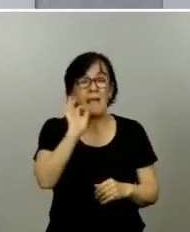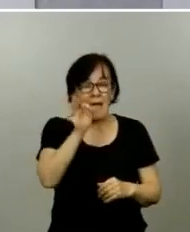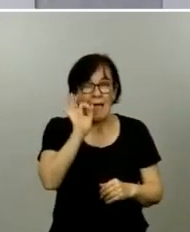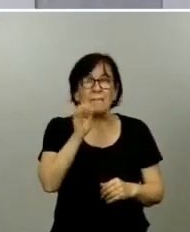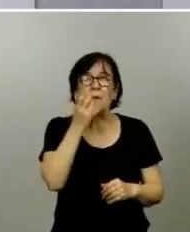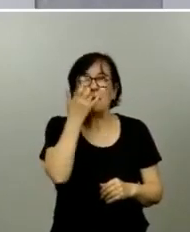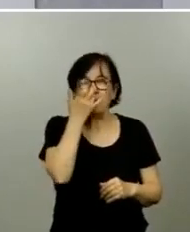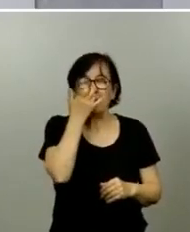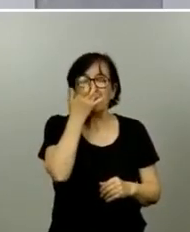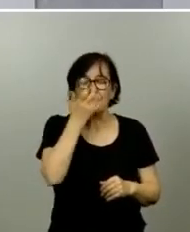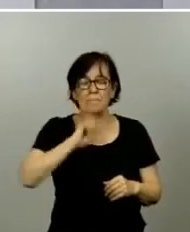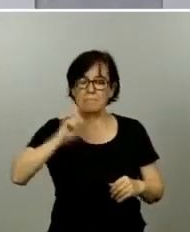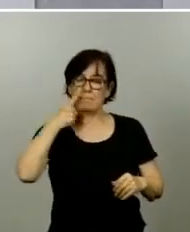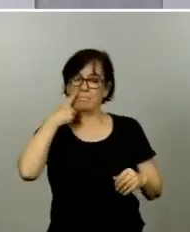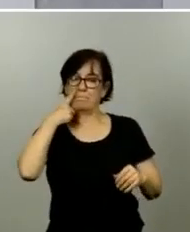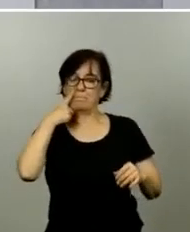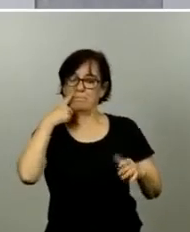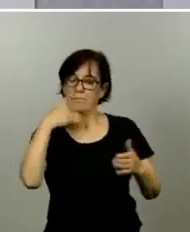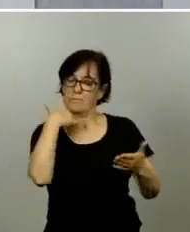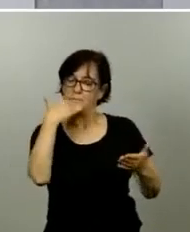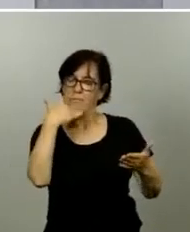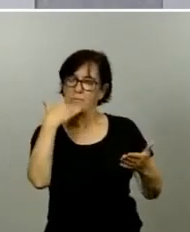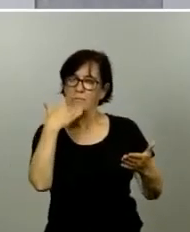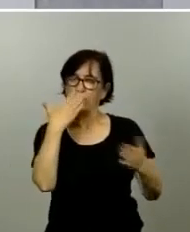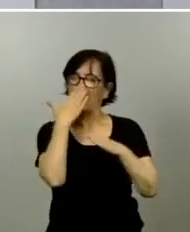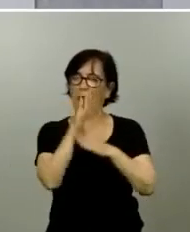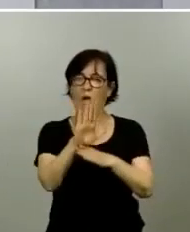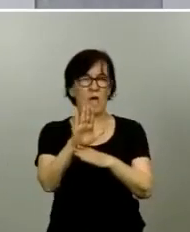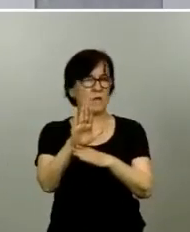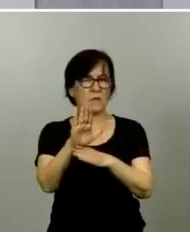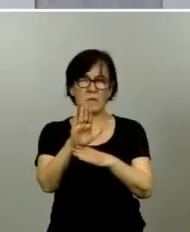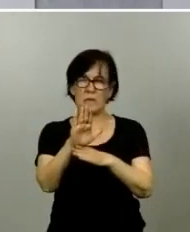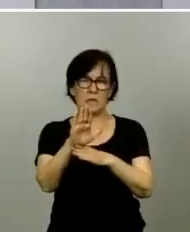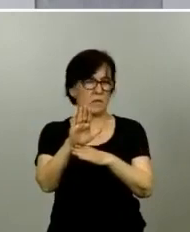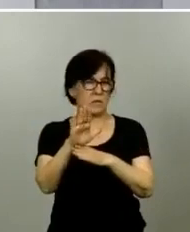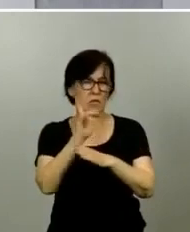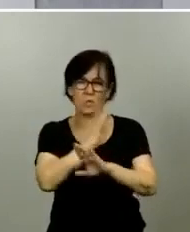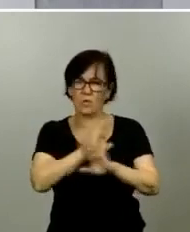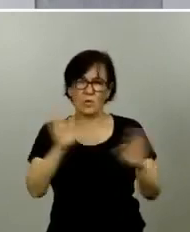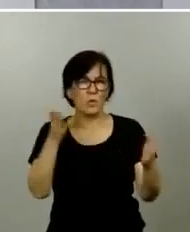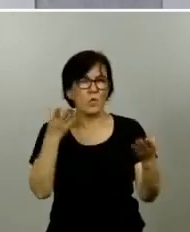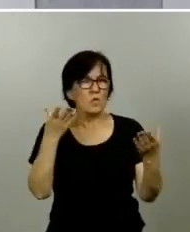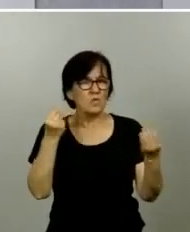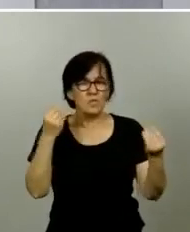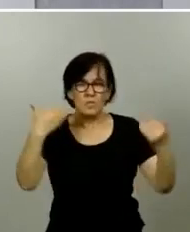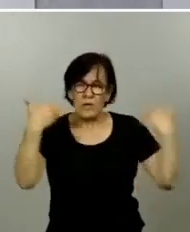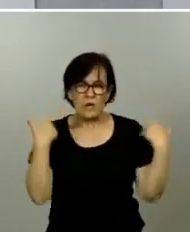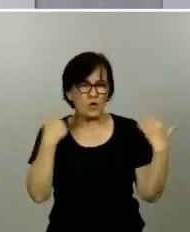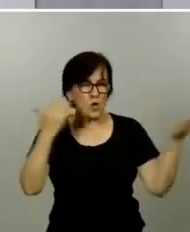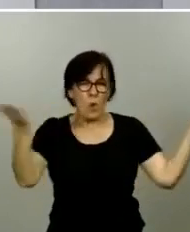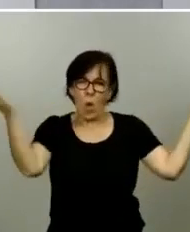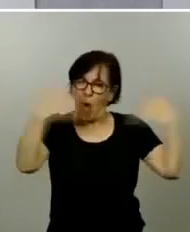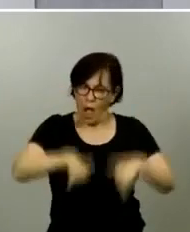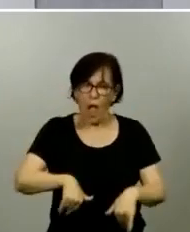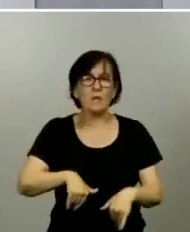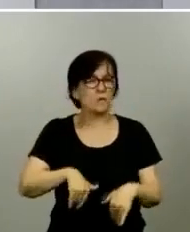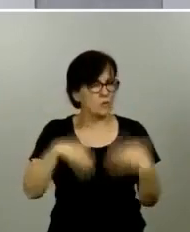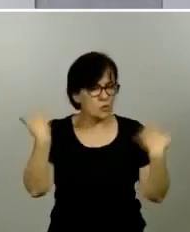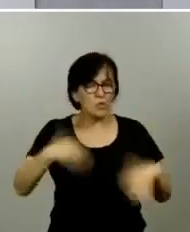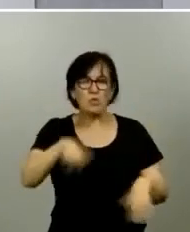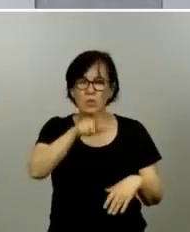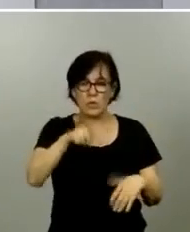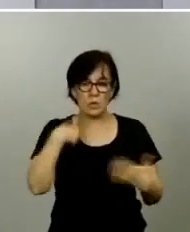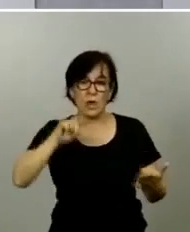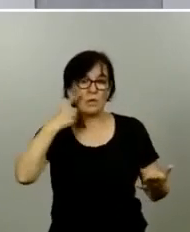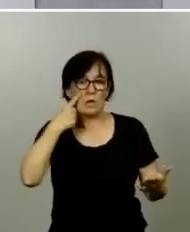se han detectado algunas conductas muy muy muy minoritarias y cívicas y es verdad que cuando se detectan hay que